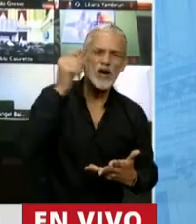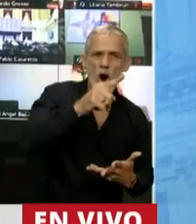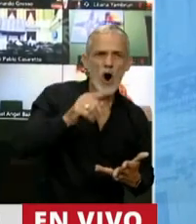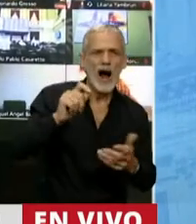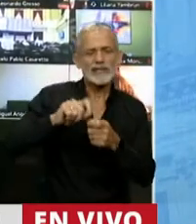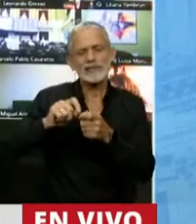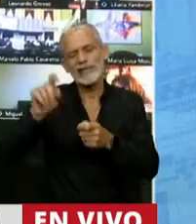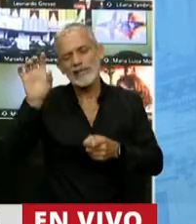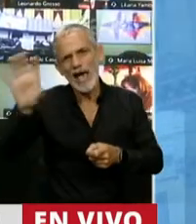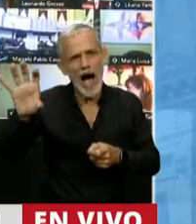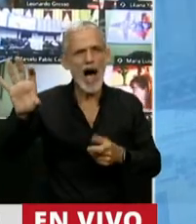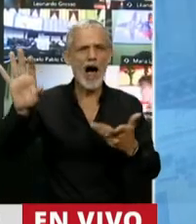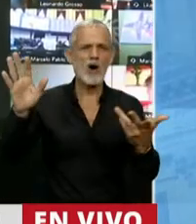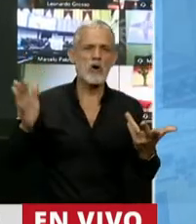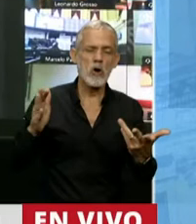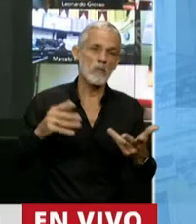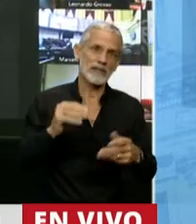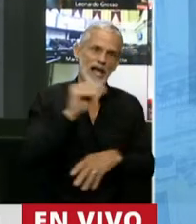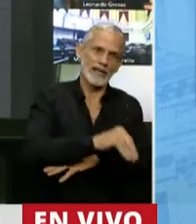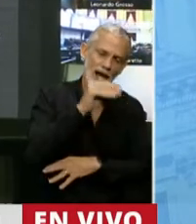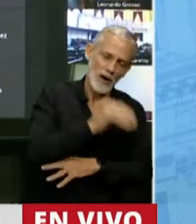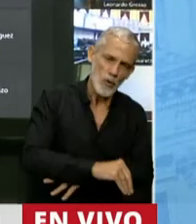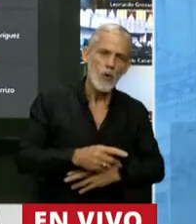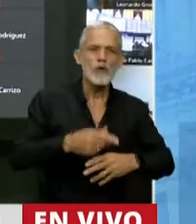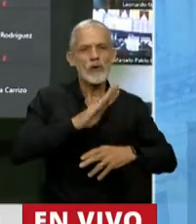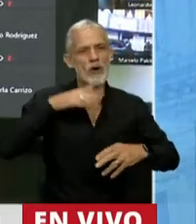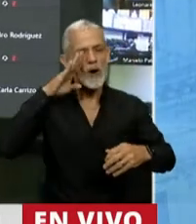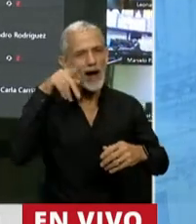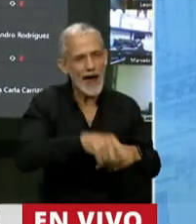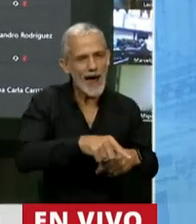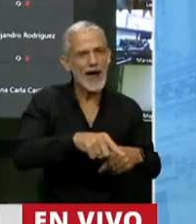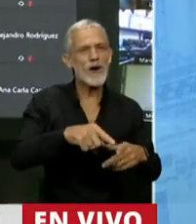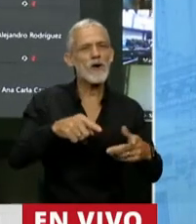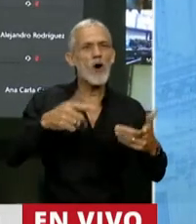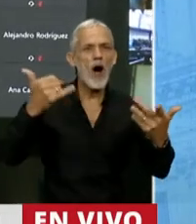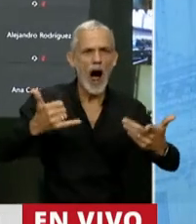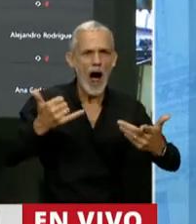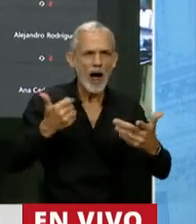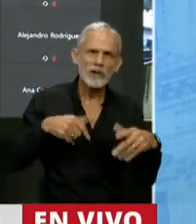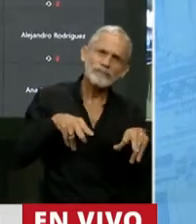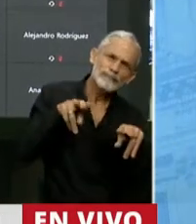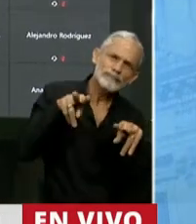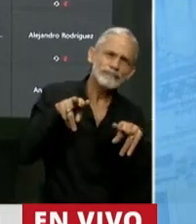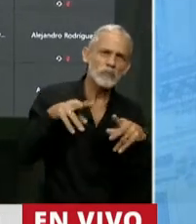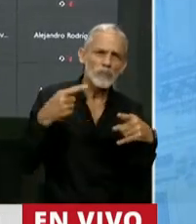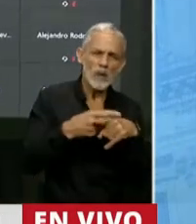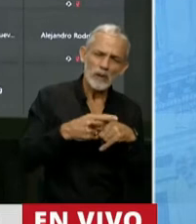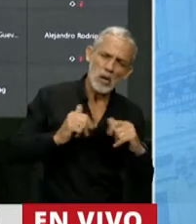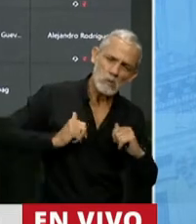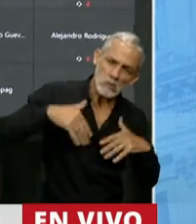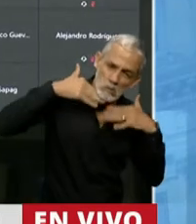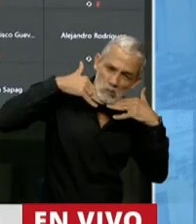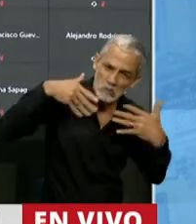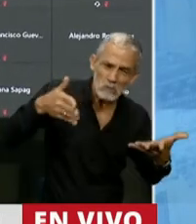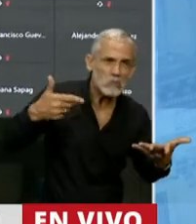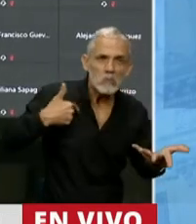los santiagueños, los santracruceños, los rionegrinos. Tenemos que mirar una pelea en donde